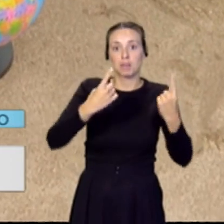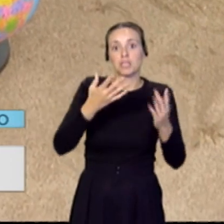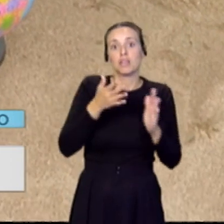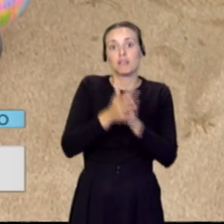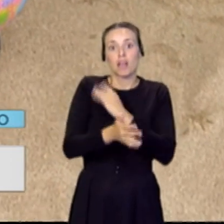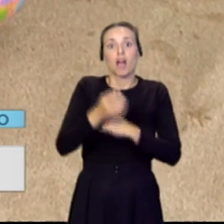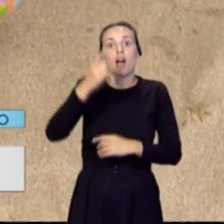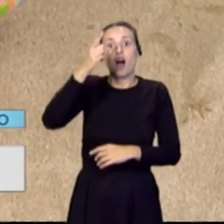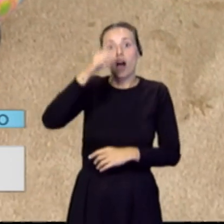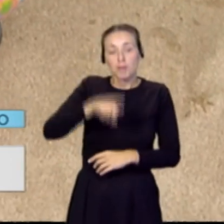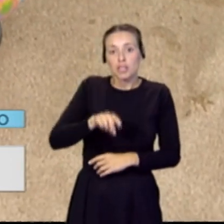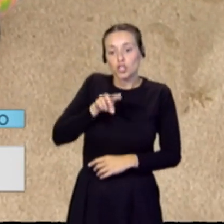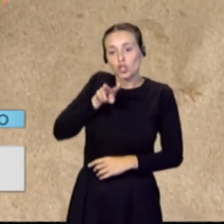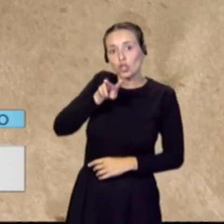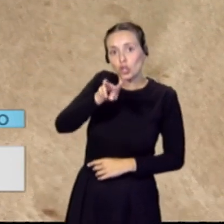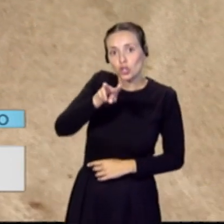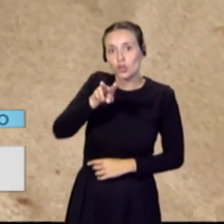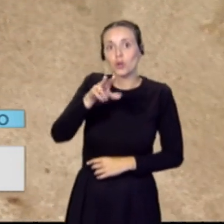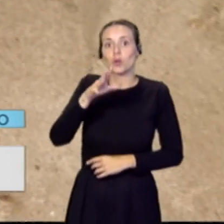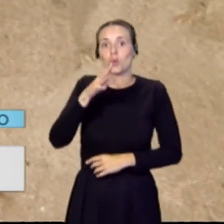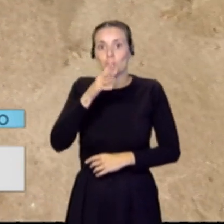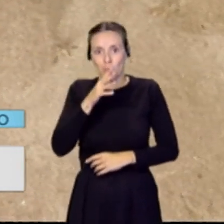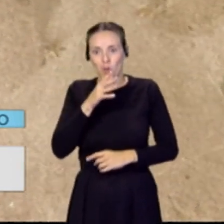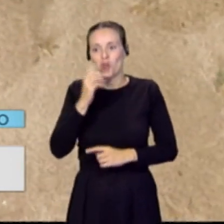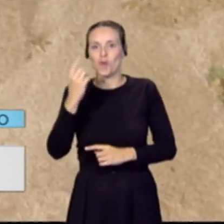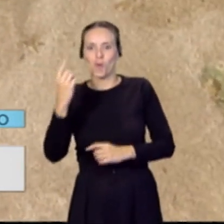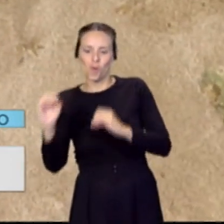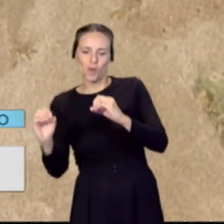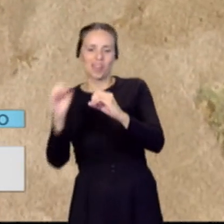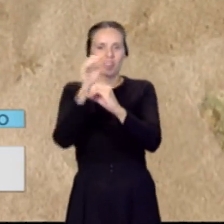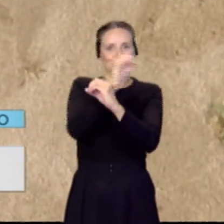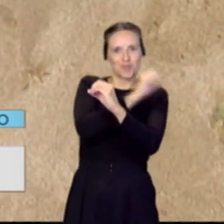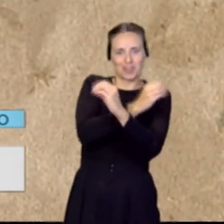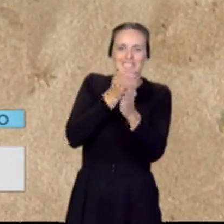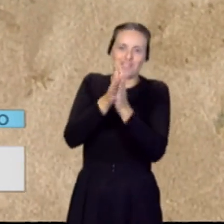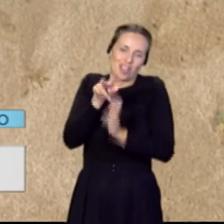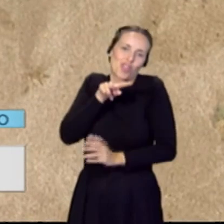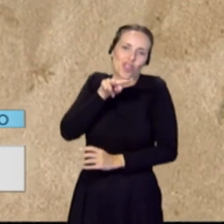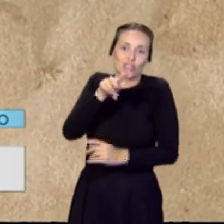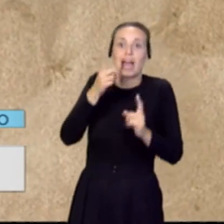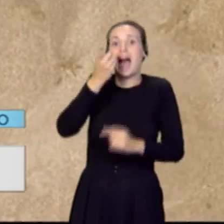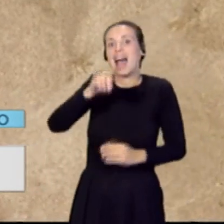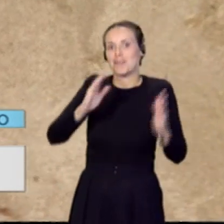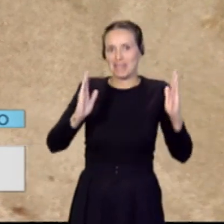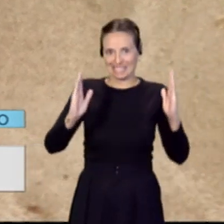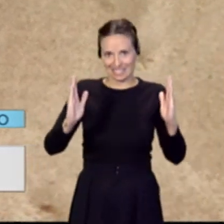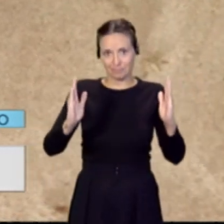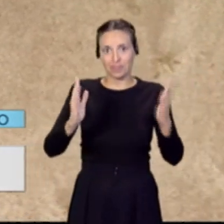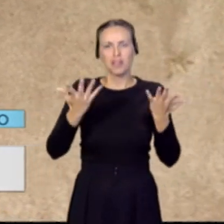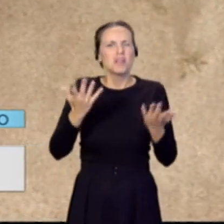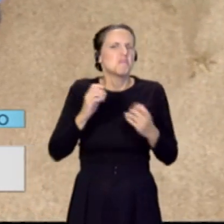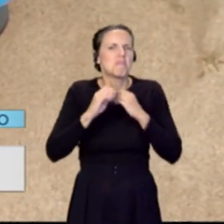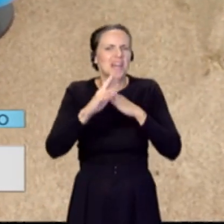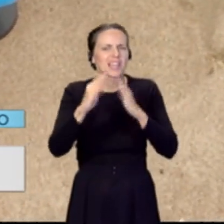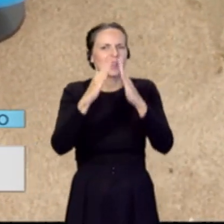una vez al mes tenemos luna nueva y una vez al mes tenemos la Luna llena. Entonces, ¿por qué se producen las mareas del Pino,